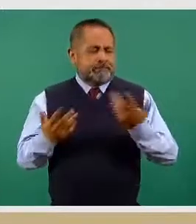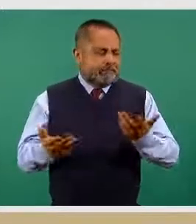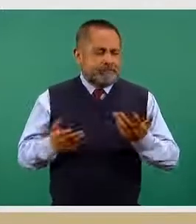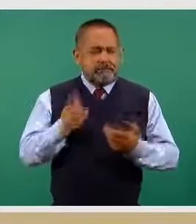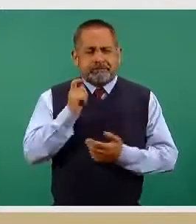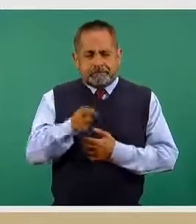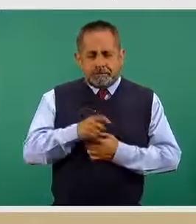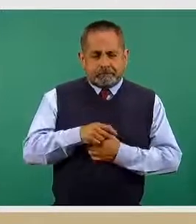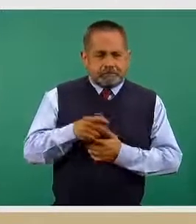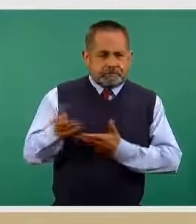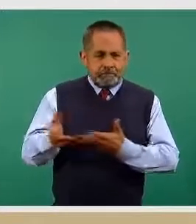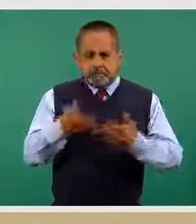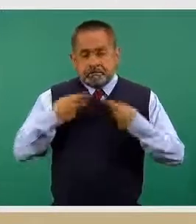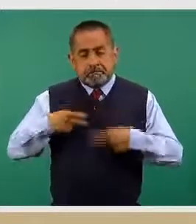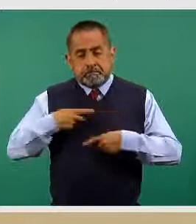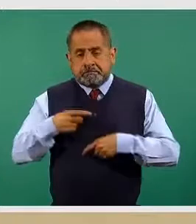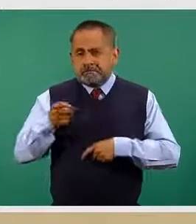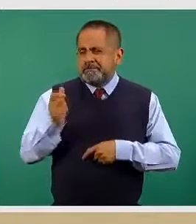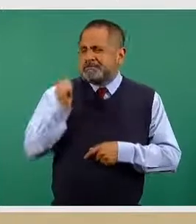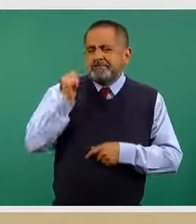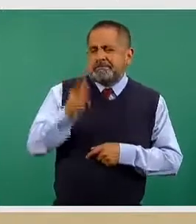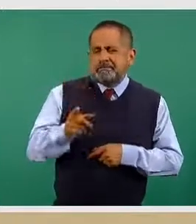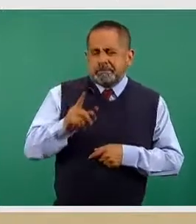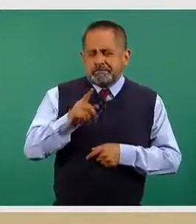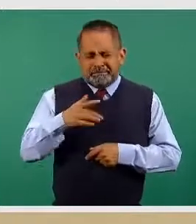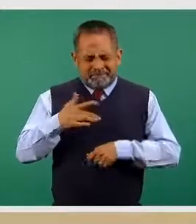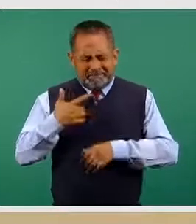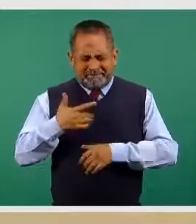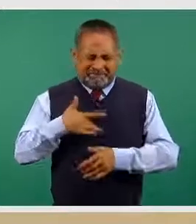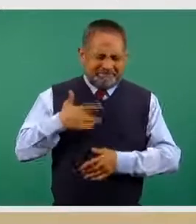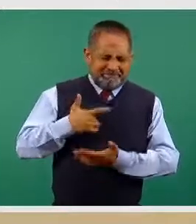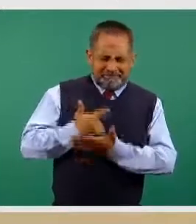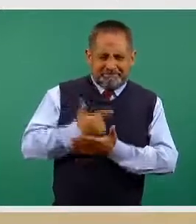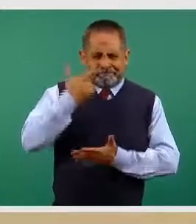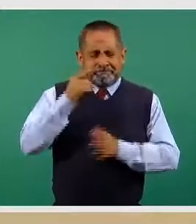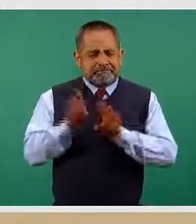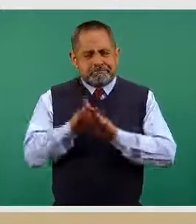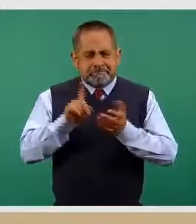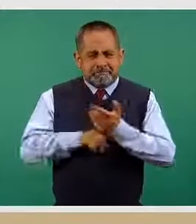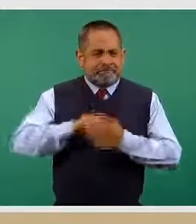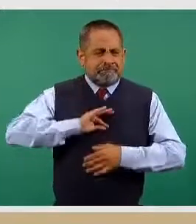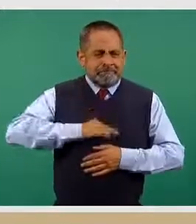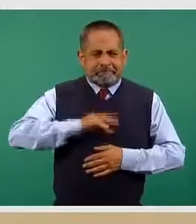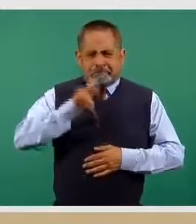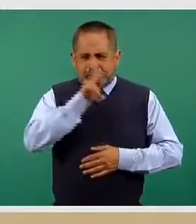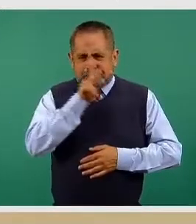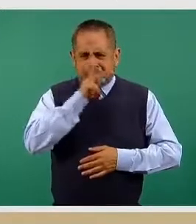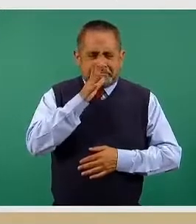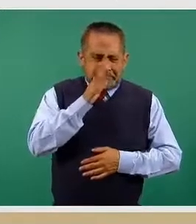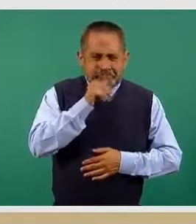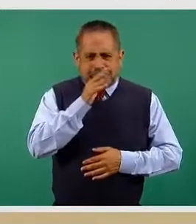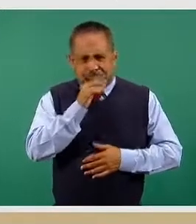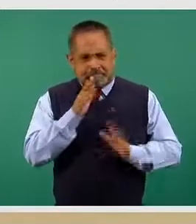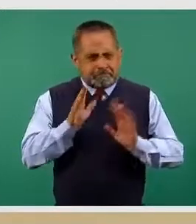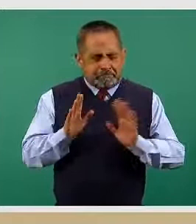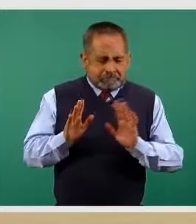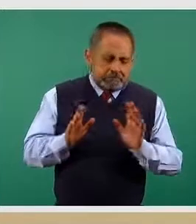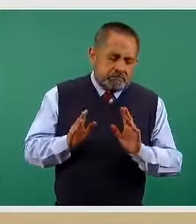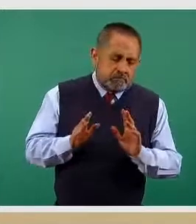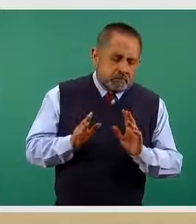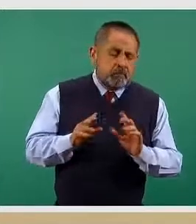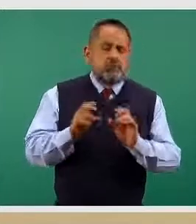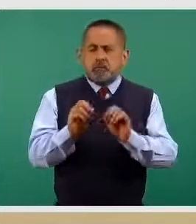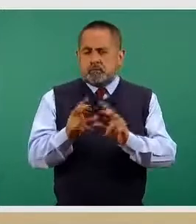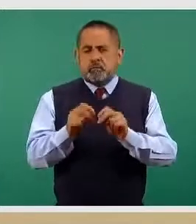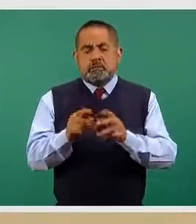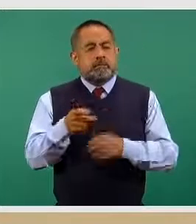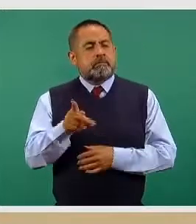la atención de personas que presentan este cuadro grave de infección respiratoria aguda, pero que no requieren de